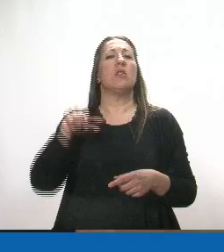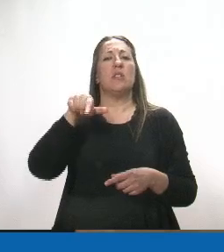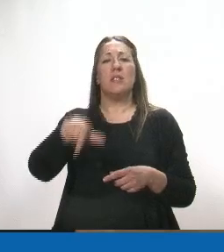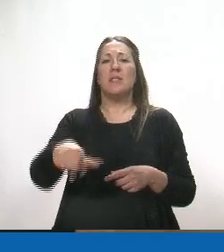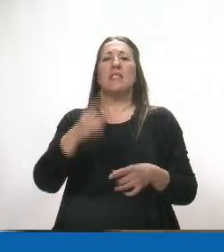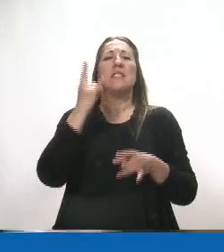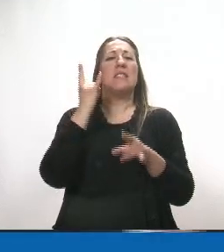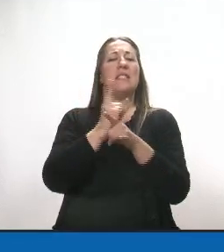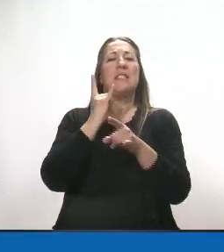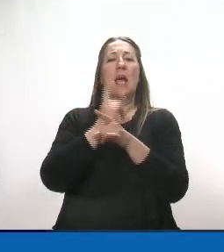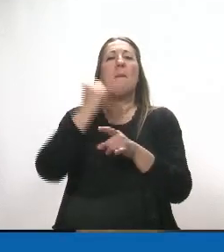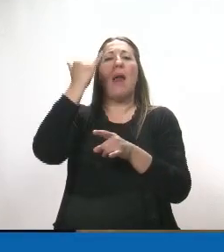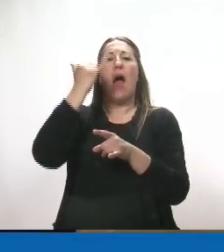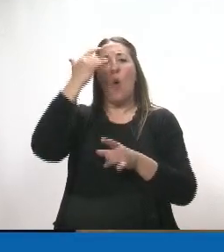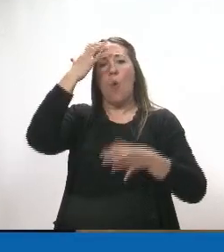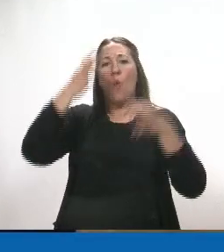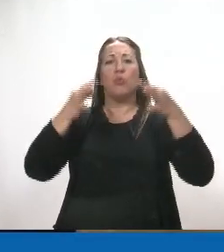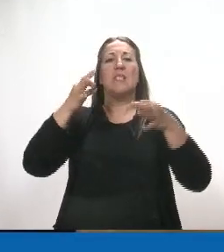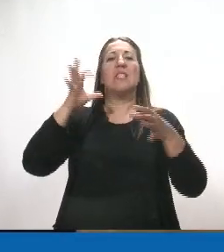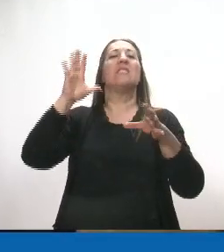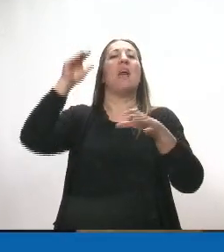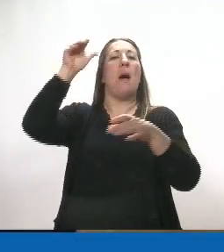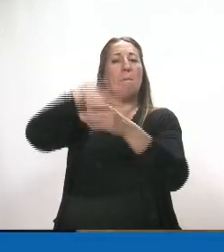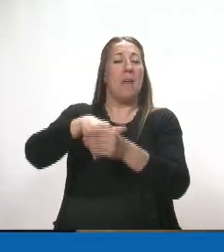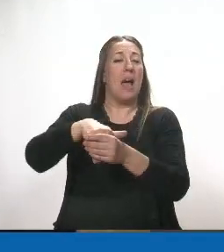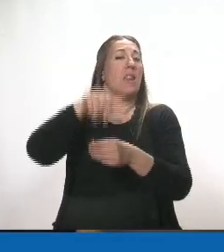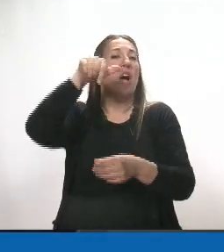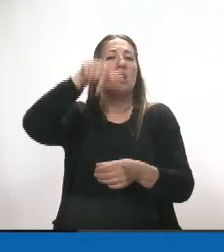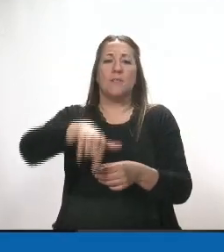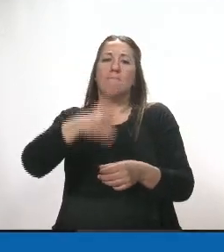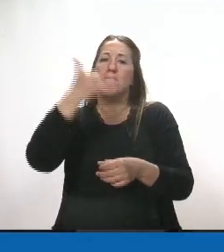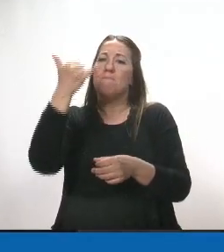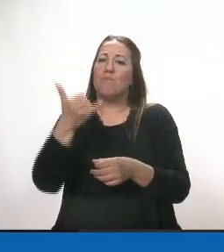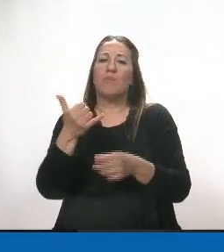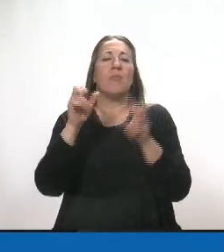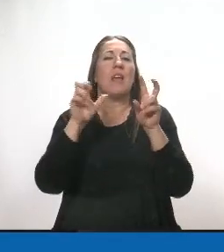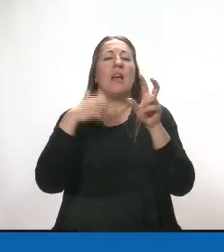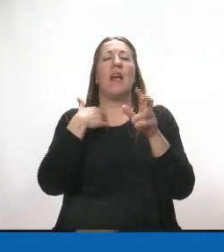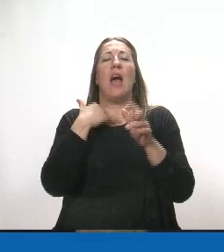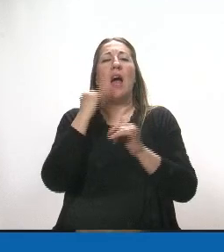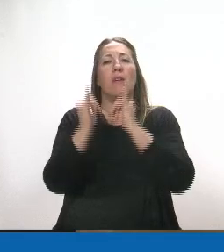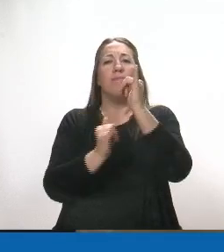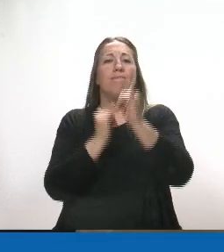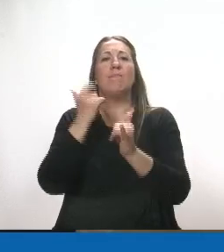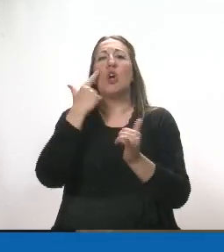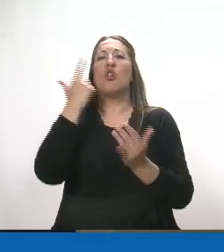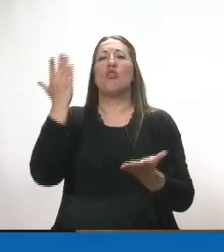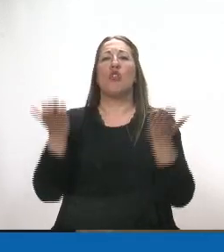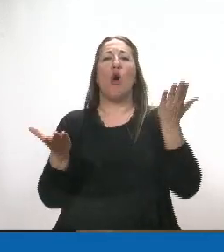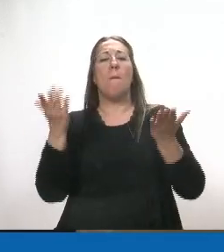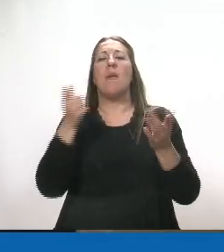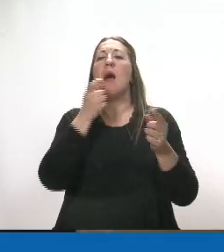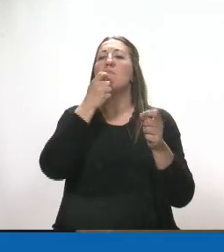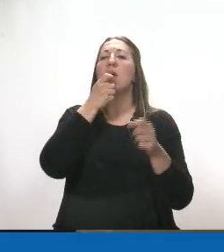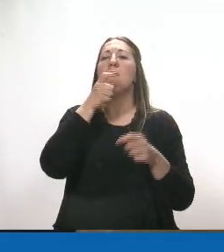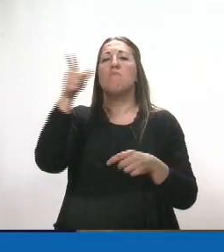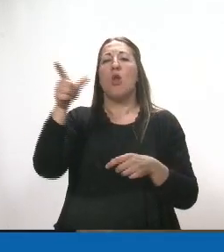interviniendo en la justicia y aquí no puedo dejar de hacer un paralelismo con la provincia de Formosa,